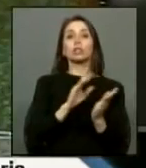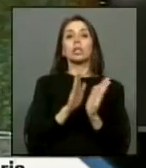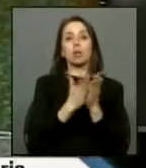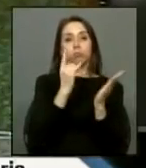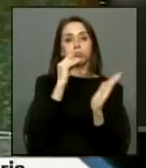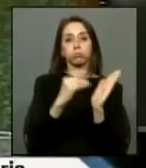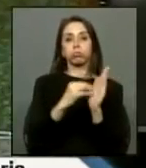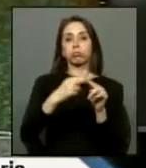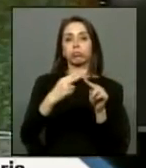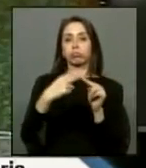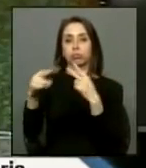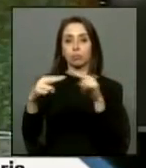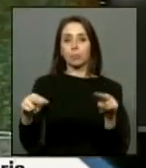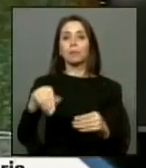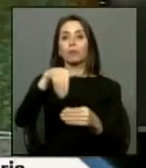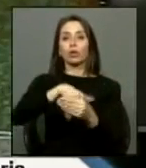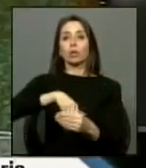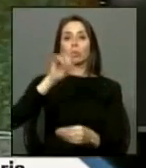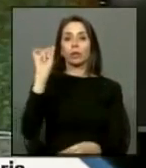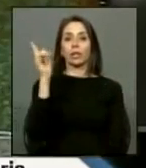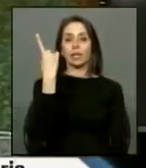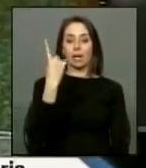en votación general